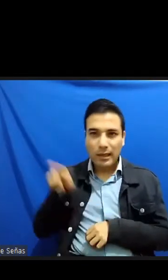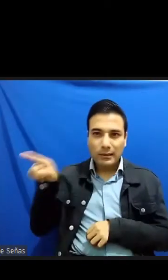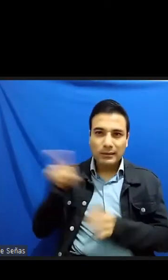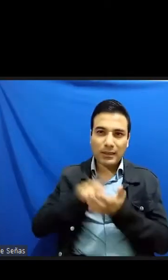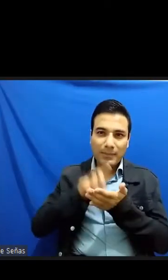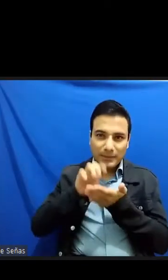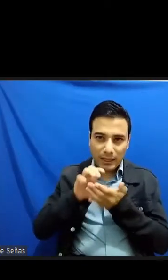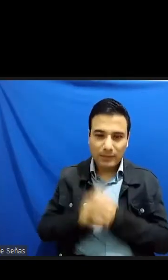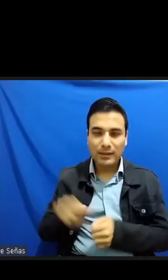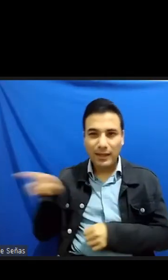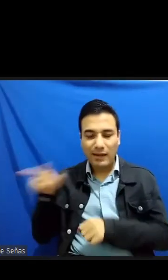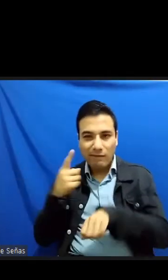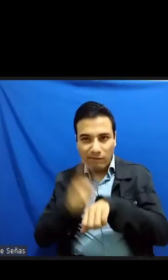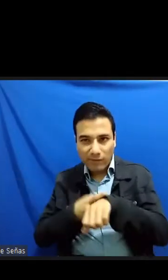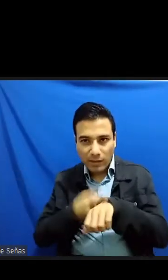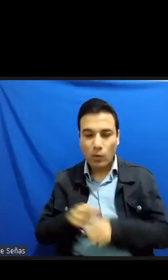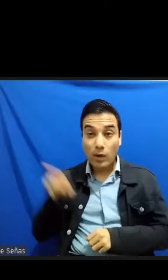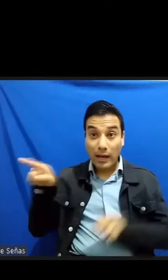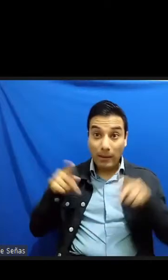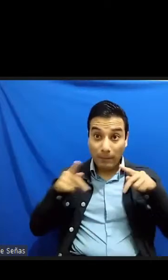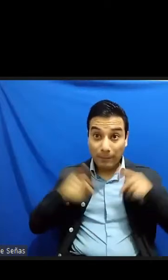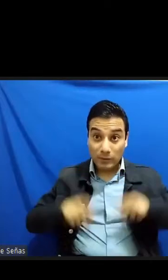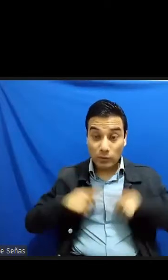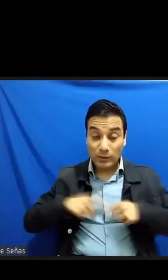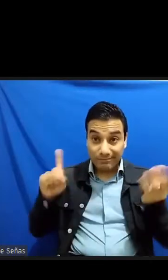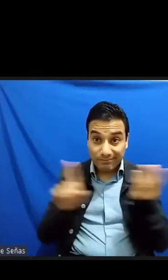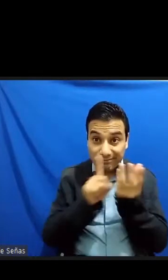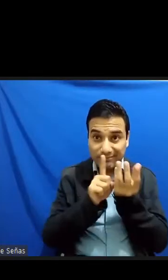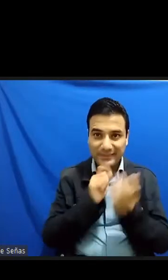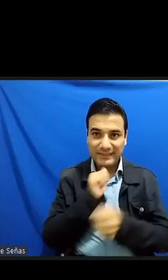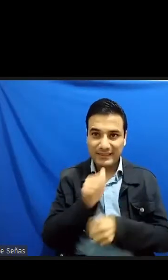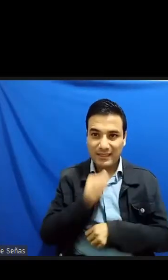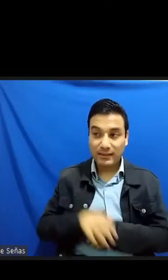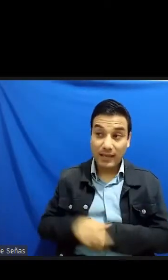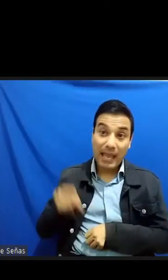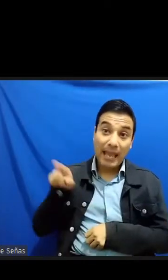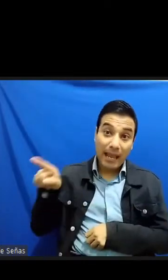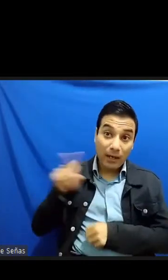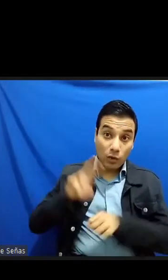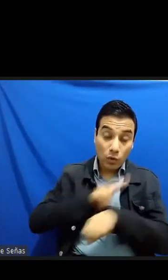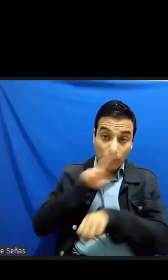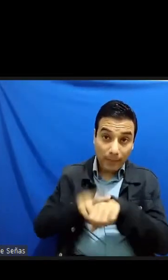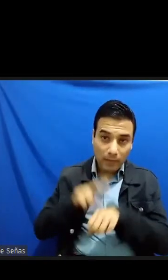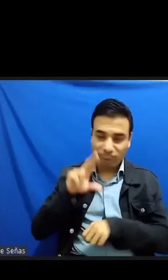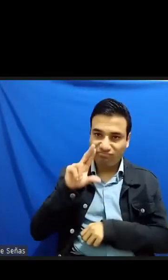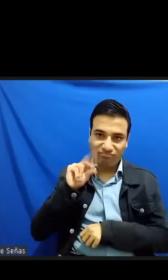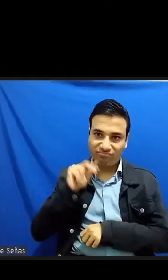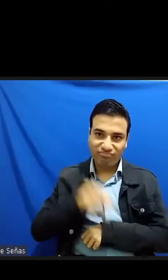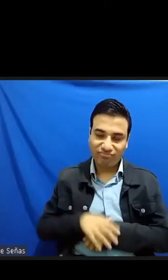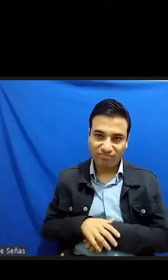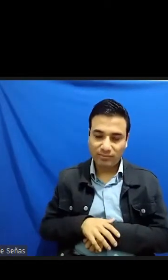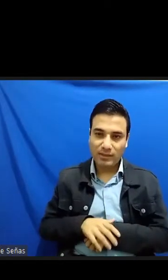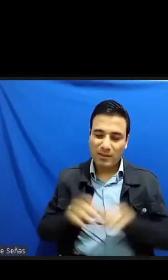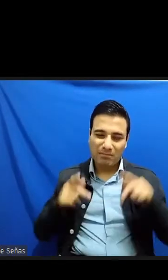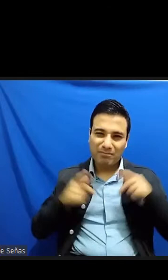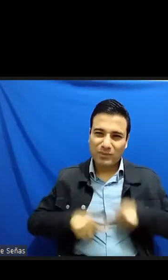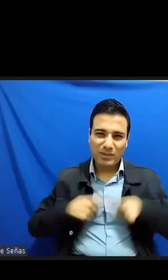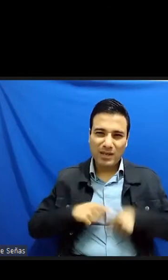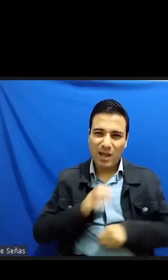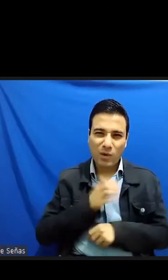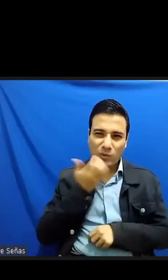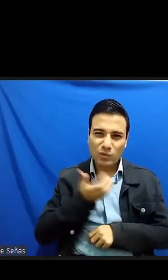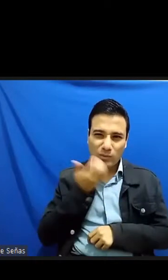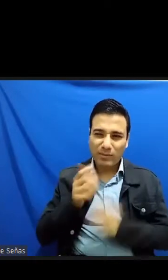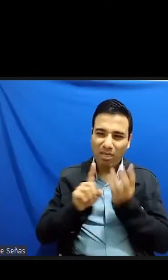integrado del que no forma parte de la normalidad obligada de un rechazo que en ciertas sociedades